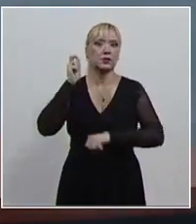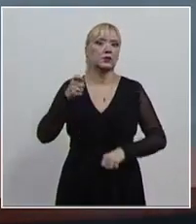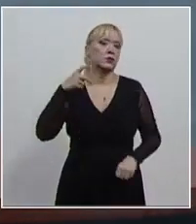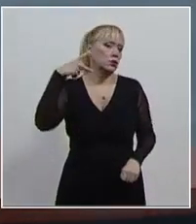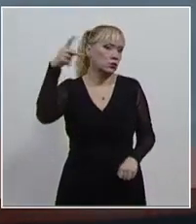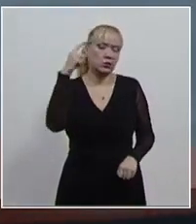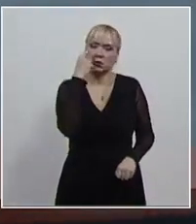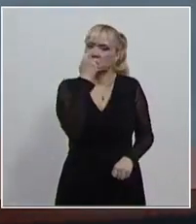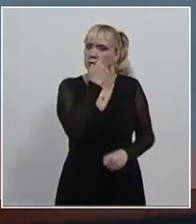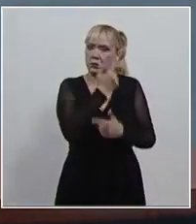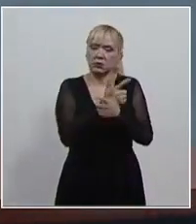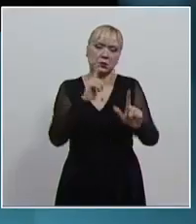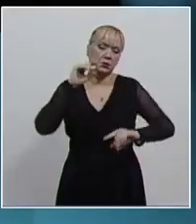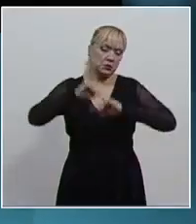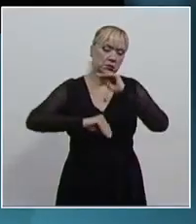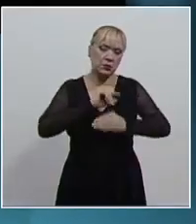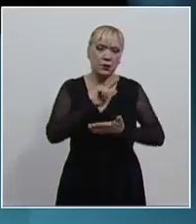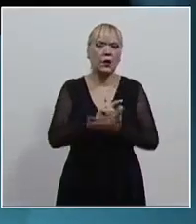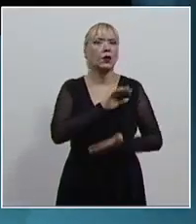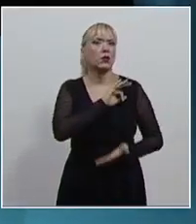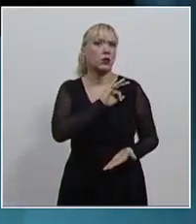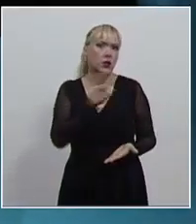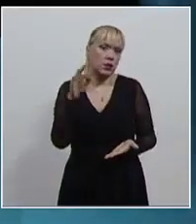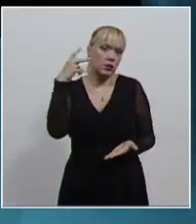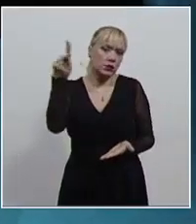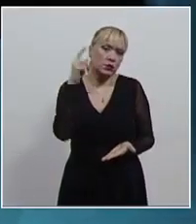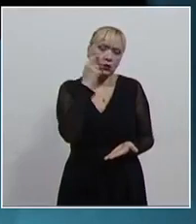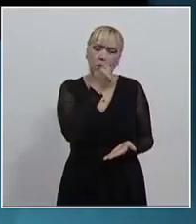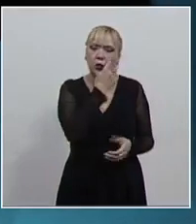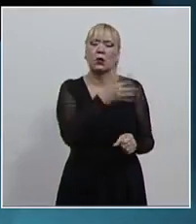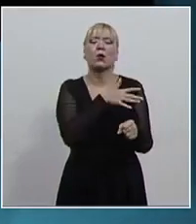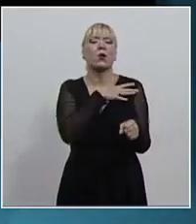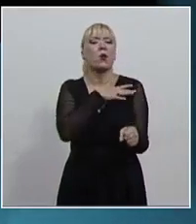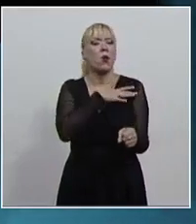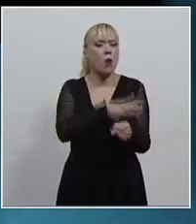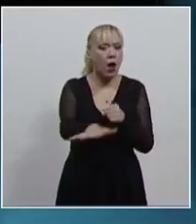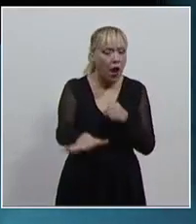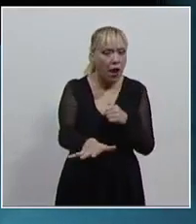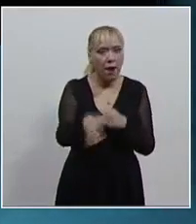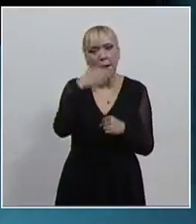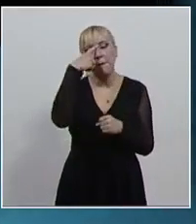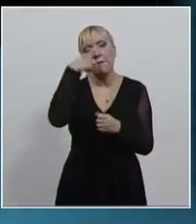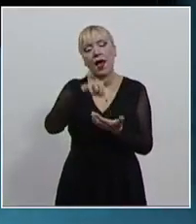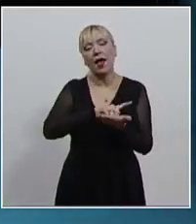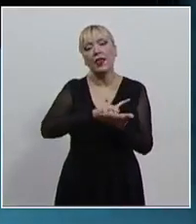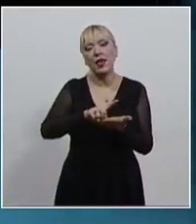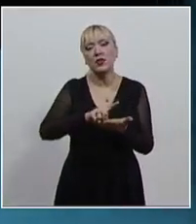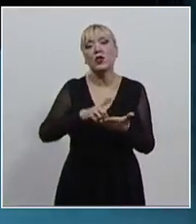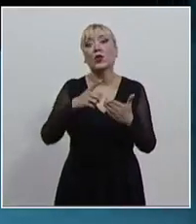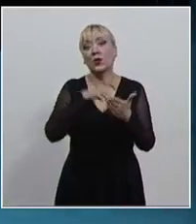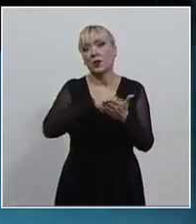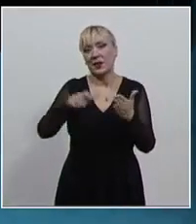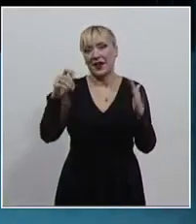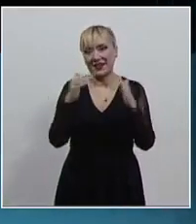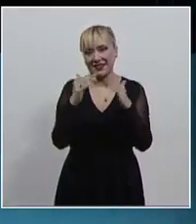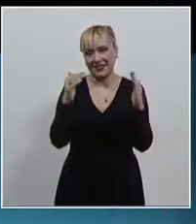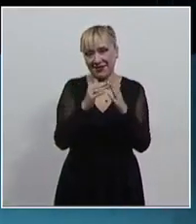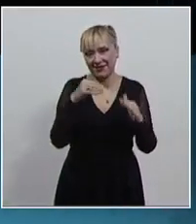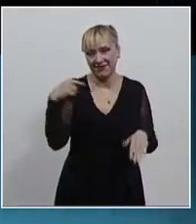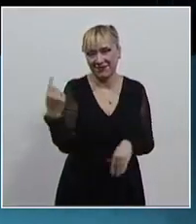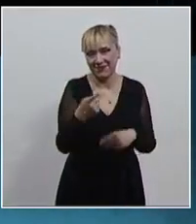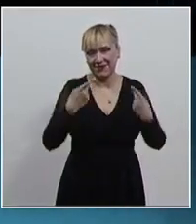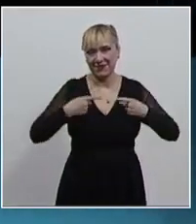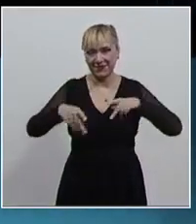libertad configurativa pueden determinar qué modelo implementarán para garantizar el derecho a la vivienda de sus trabajadores, lo cual puede